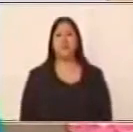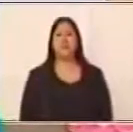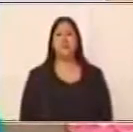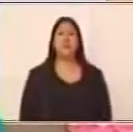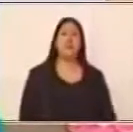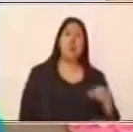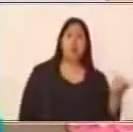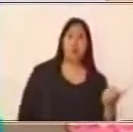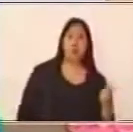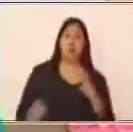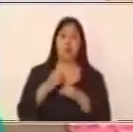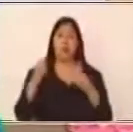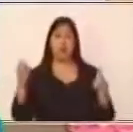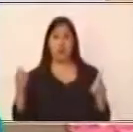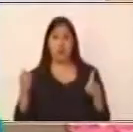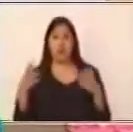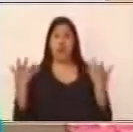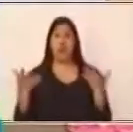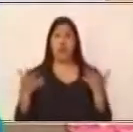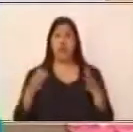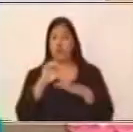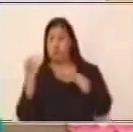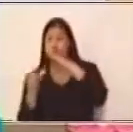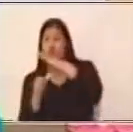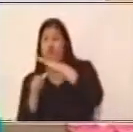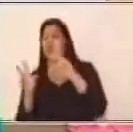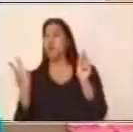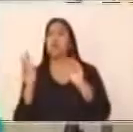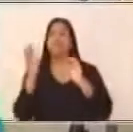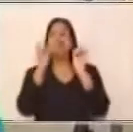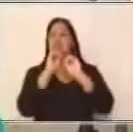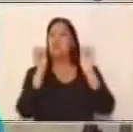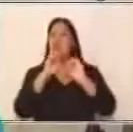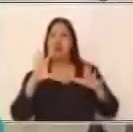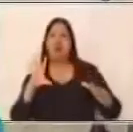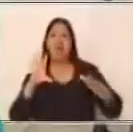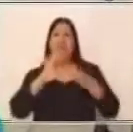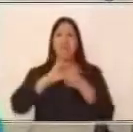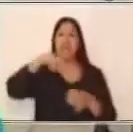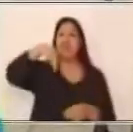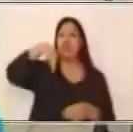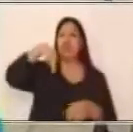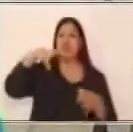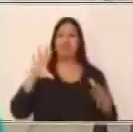oraciones subordinadas, se vuelvo a decir, no hay un nexo como tal, pero sí necesitas